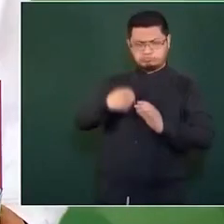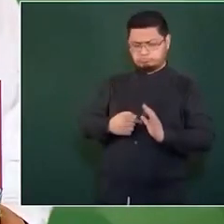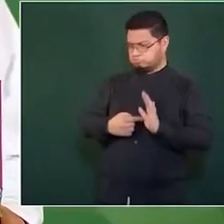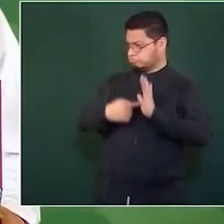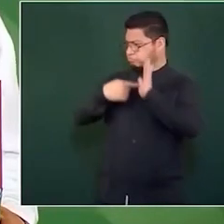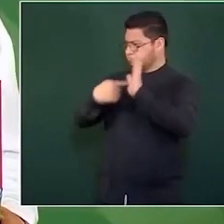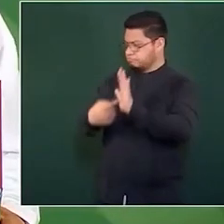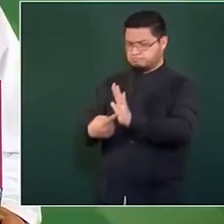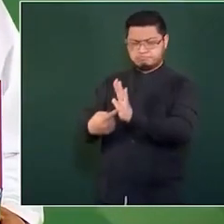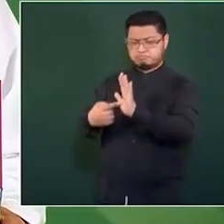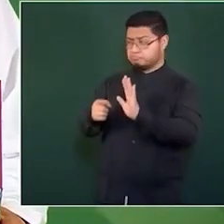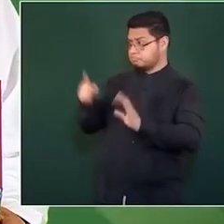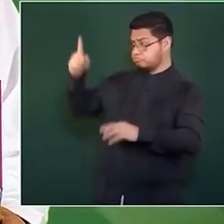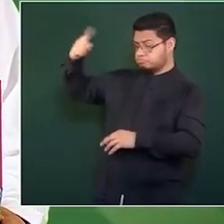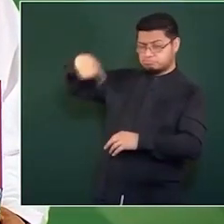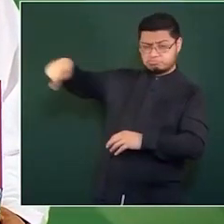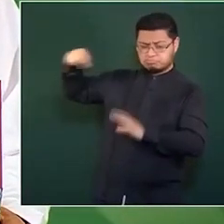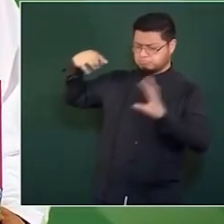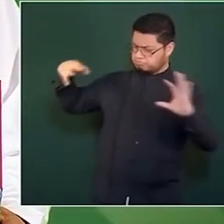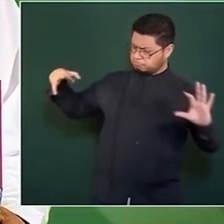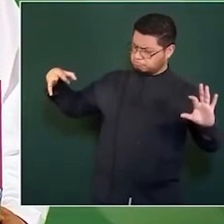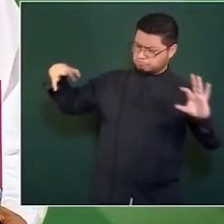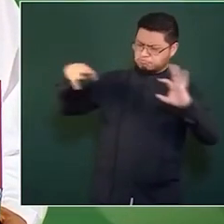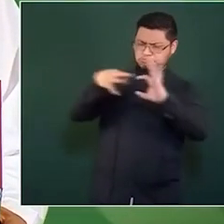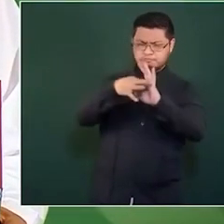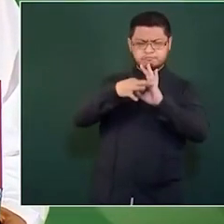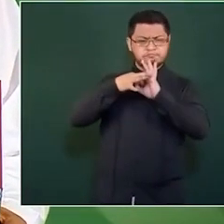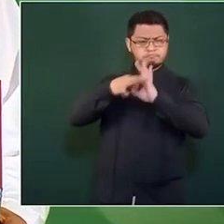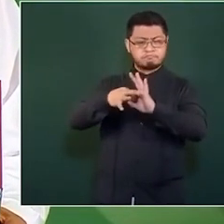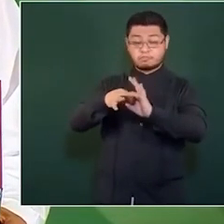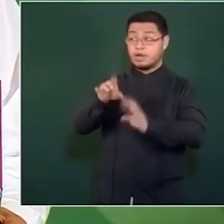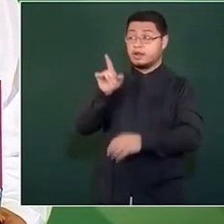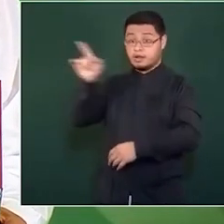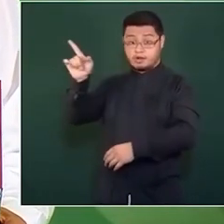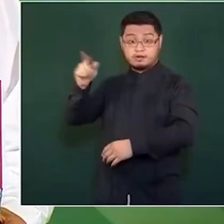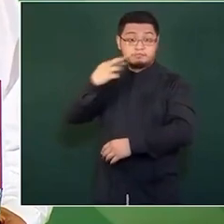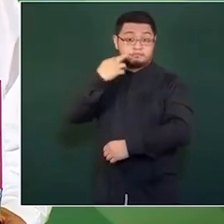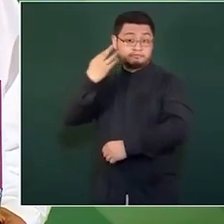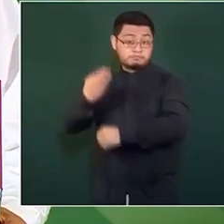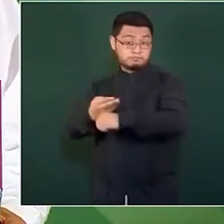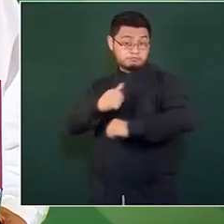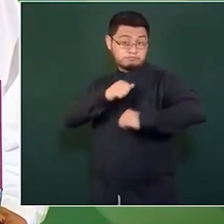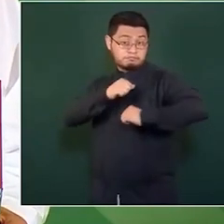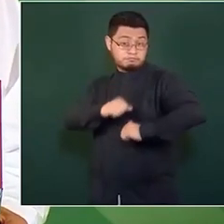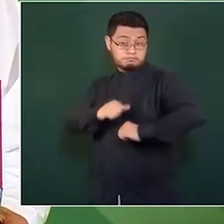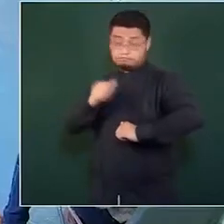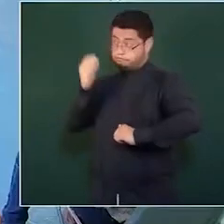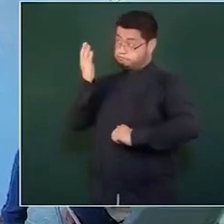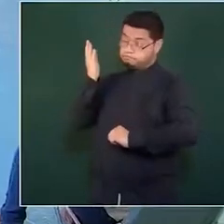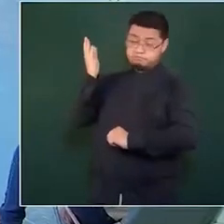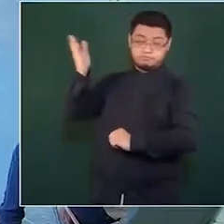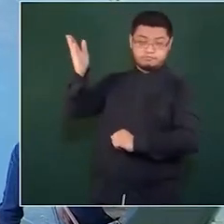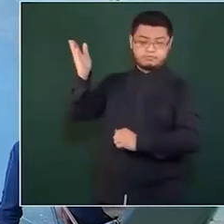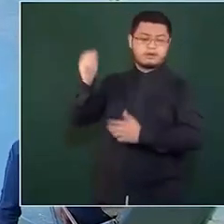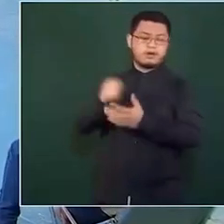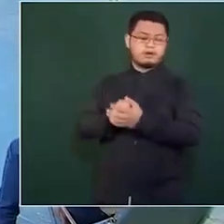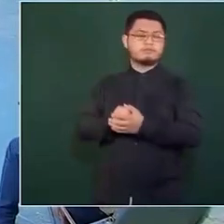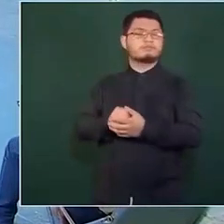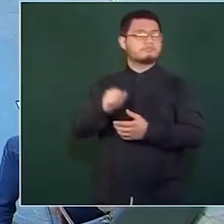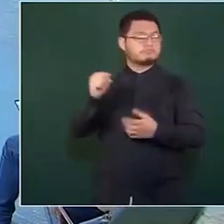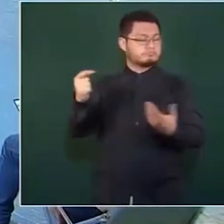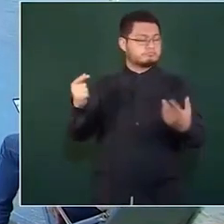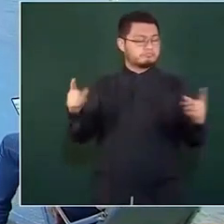encabezando, que él encabeza junto con el señor